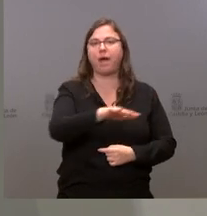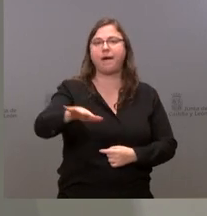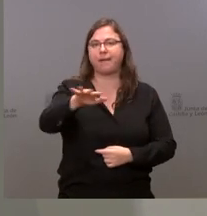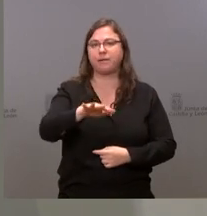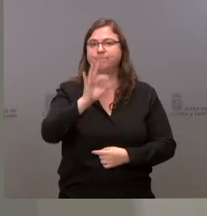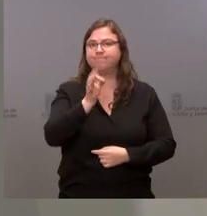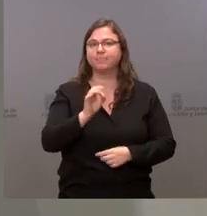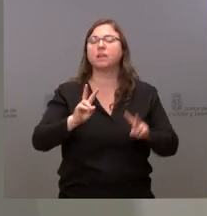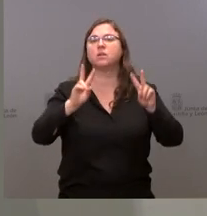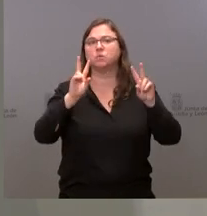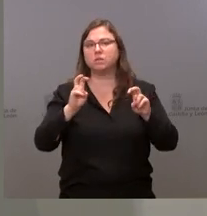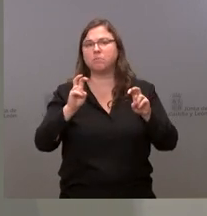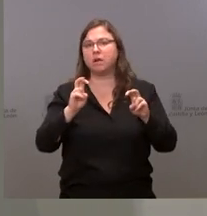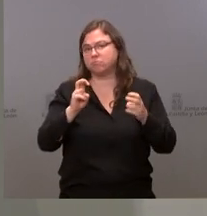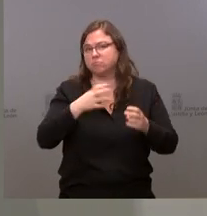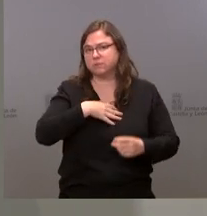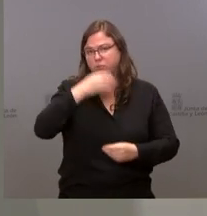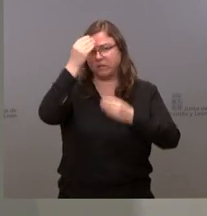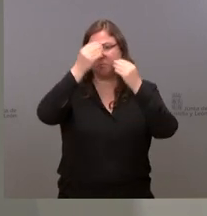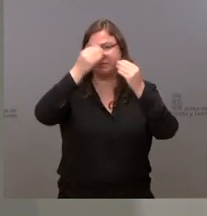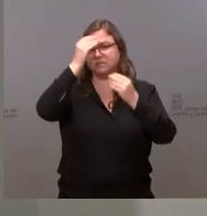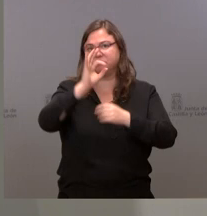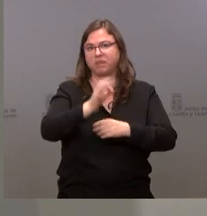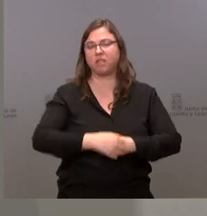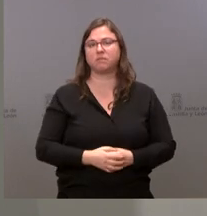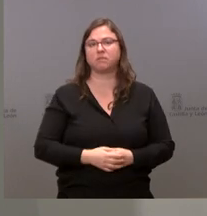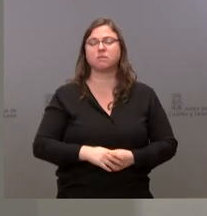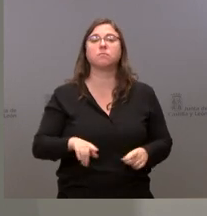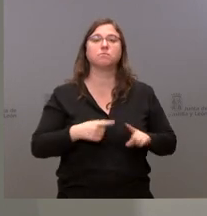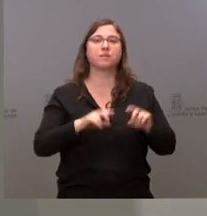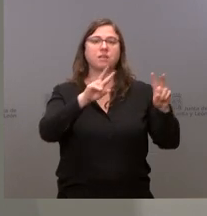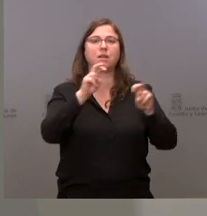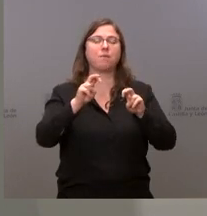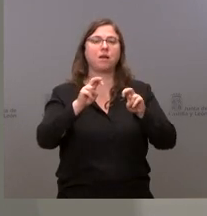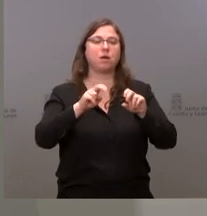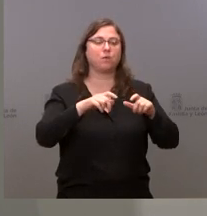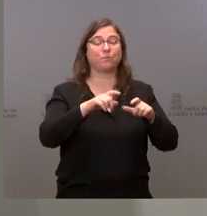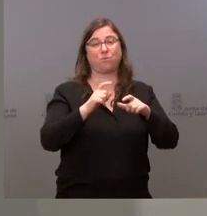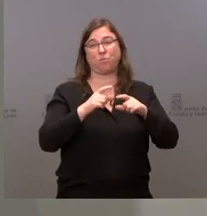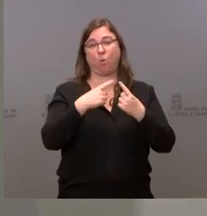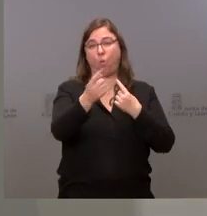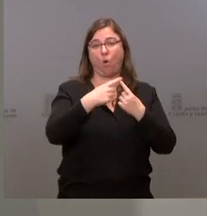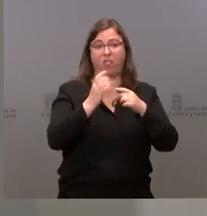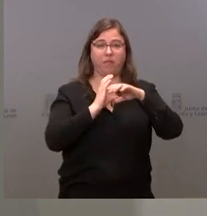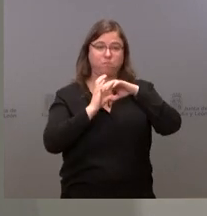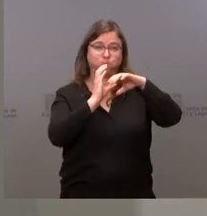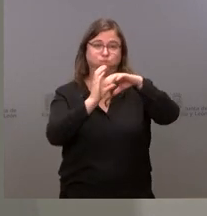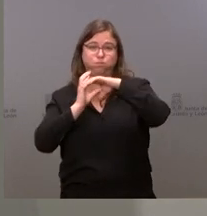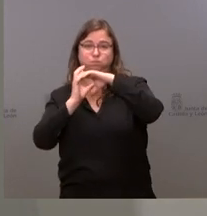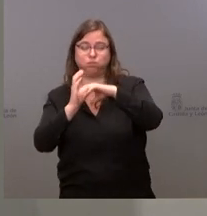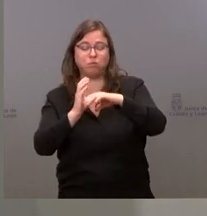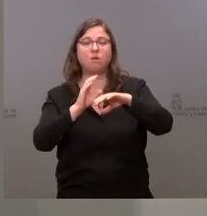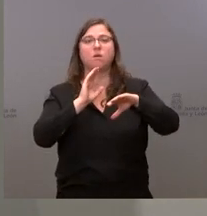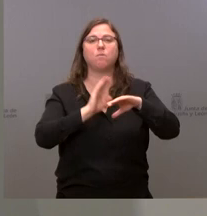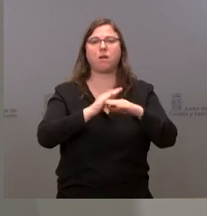efectivamente es un tema a considerar. De hecho, estas unidades móviles de test y de cribados a las